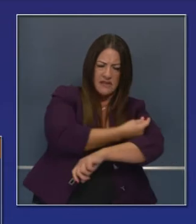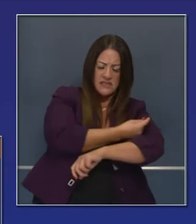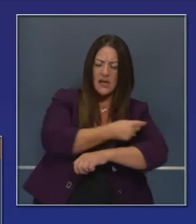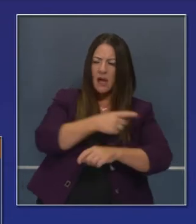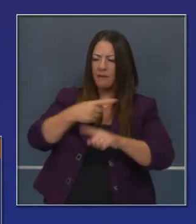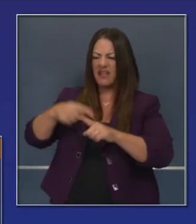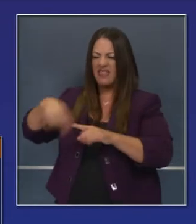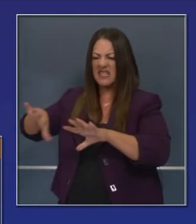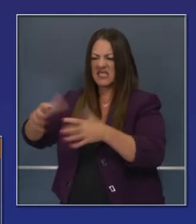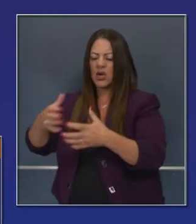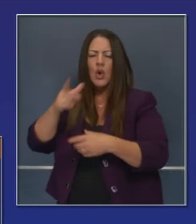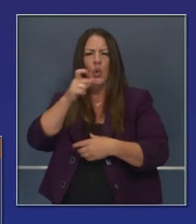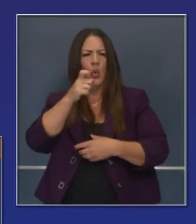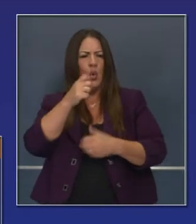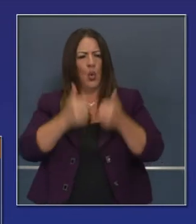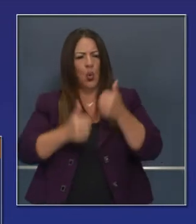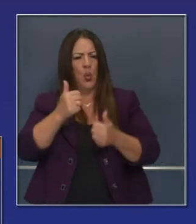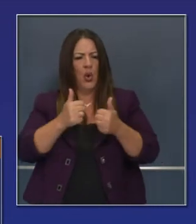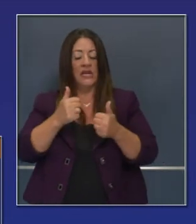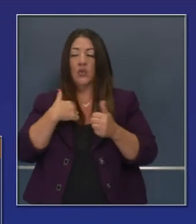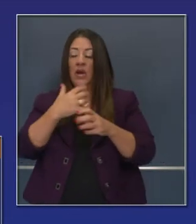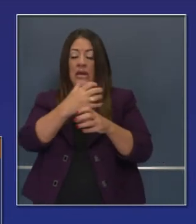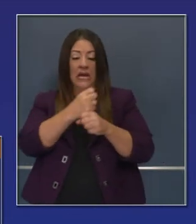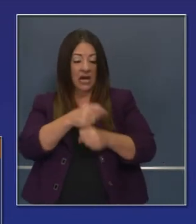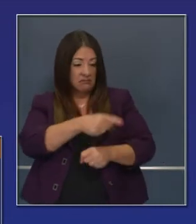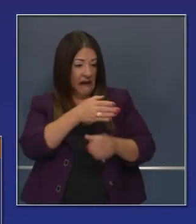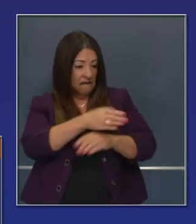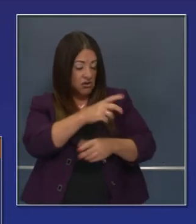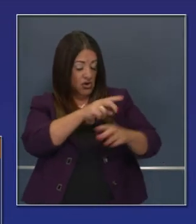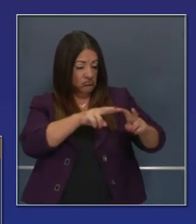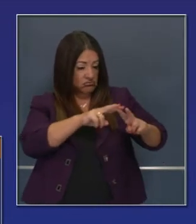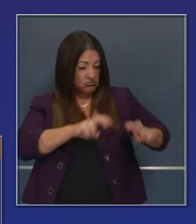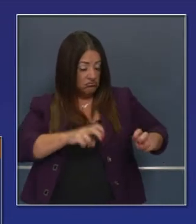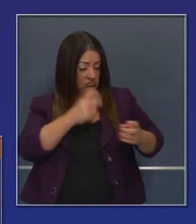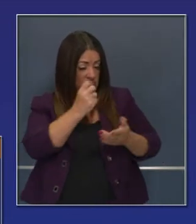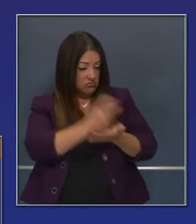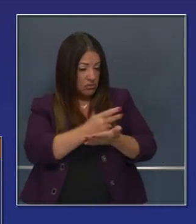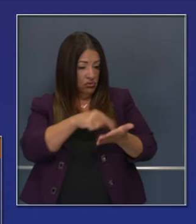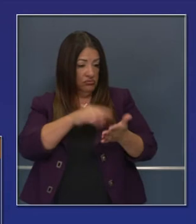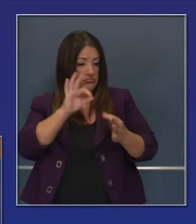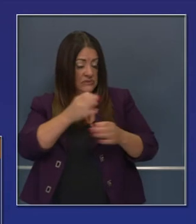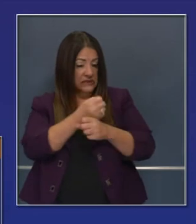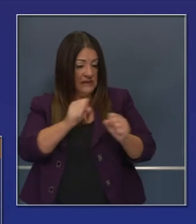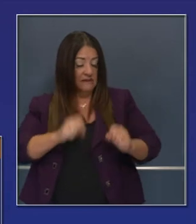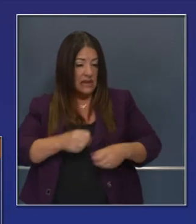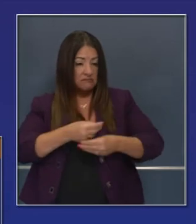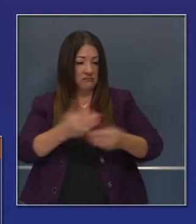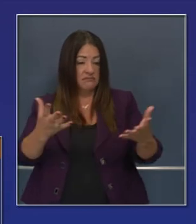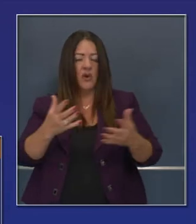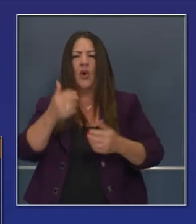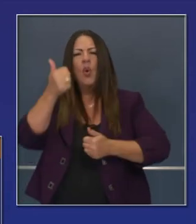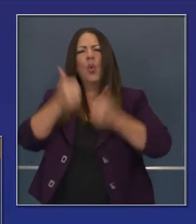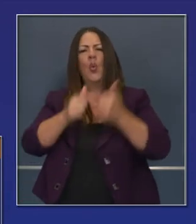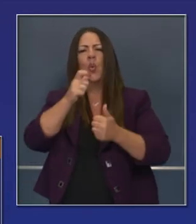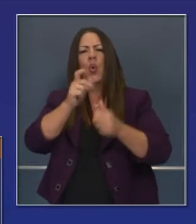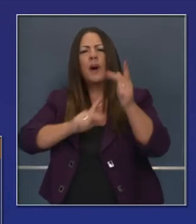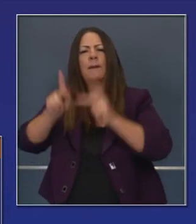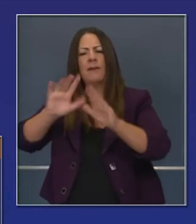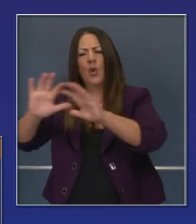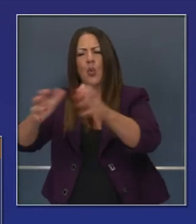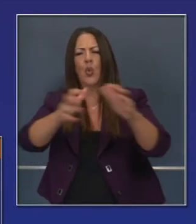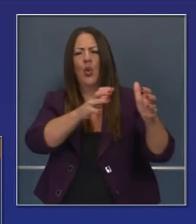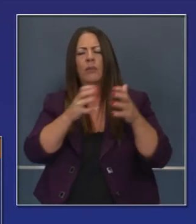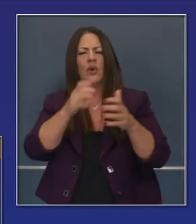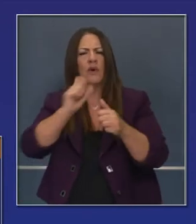científica, pero también hacerlo con urgencia y con prioridad para los que son más vulnerables y